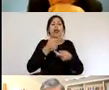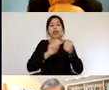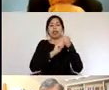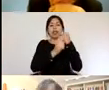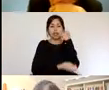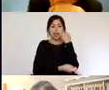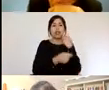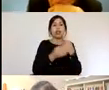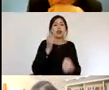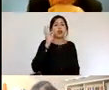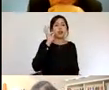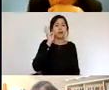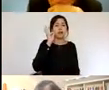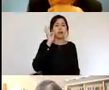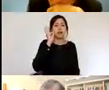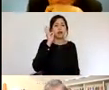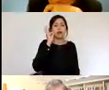Albornoz del programa